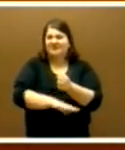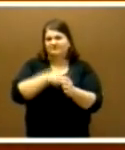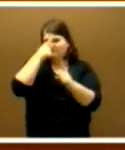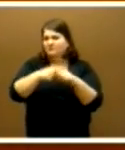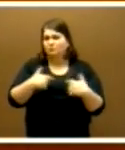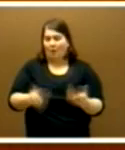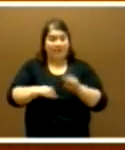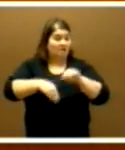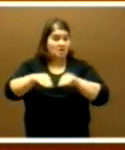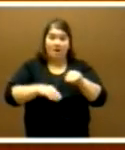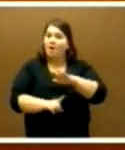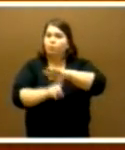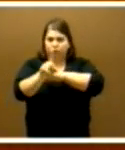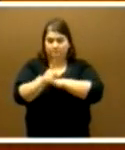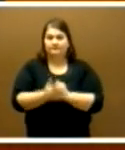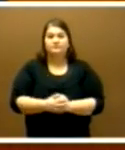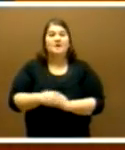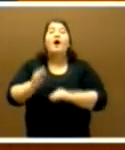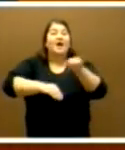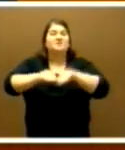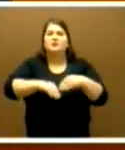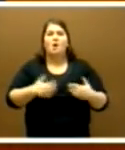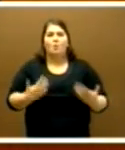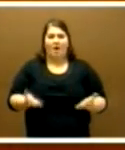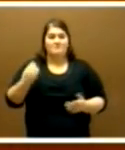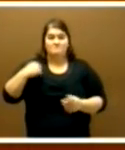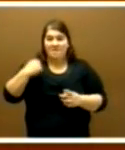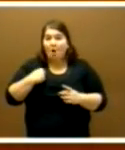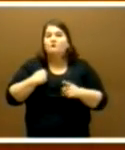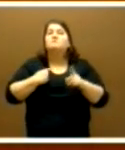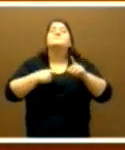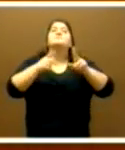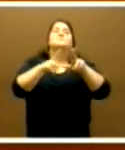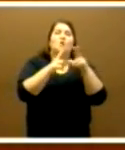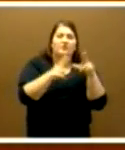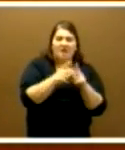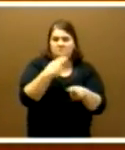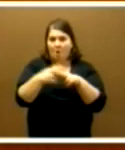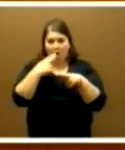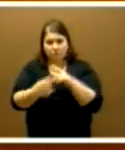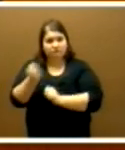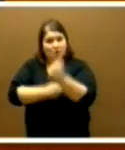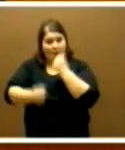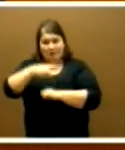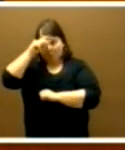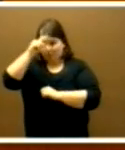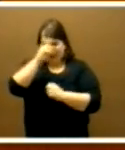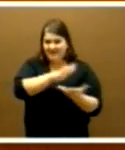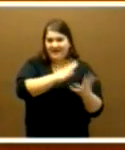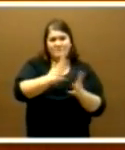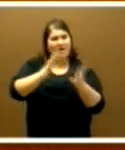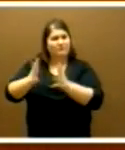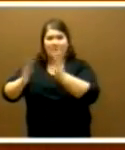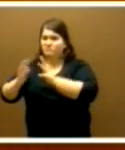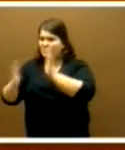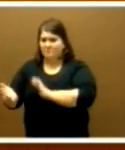estrategia. La estrategia que parte de un análisis teórico de los cambios sociales, políticos, económicos y culturales que se han